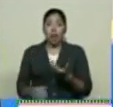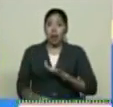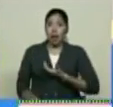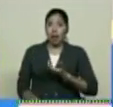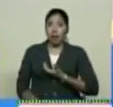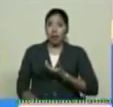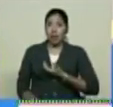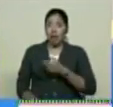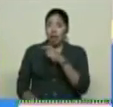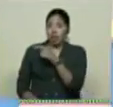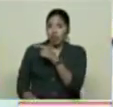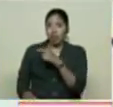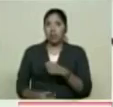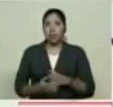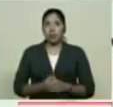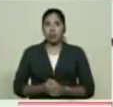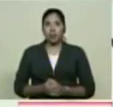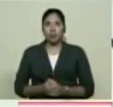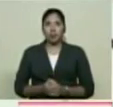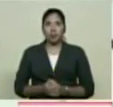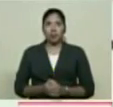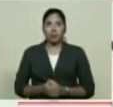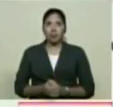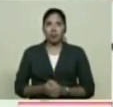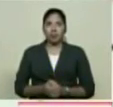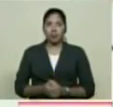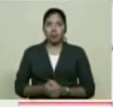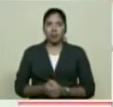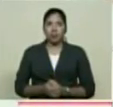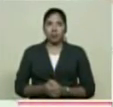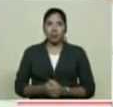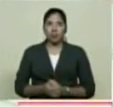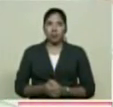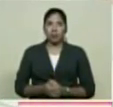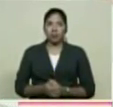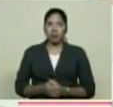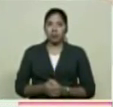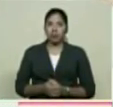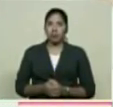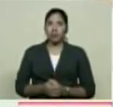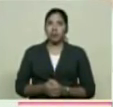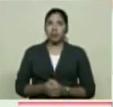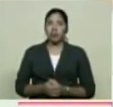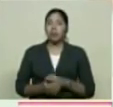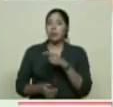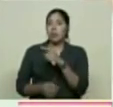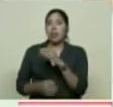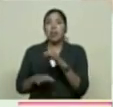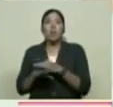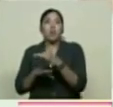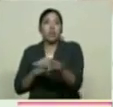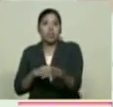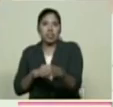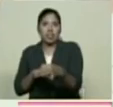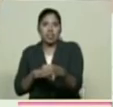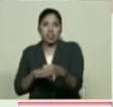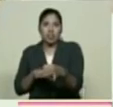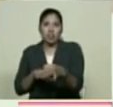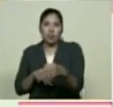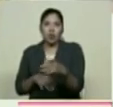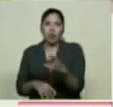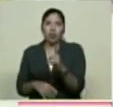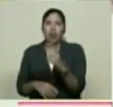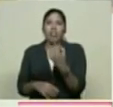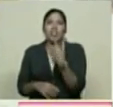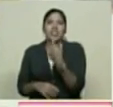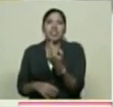Conocido creñosamente como Pipa Nos dice, y eso tenemos que comenzarlo, y que bonito eso Nos dice que allá en el municipio Andrés Bello nadie se refiere a como alcalde Sino como Pipa,